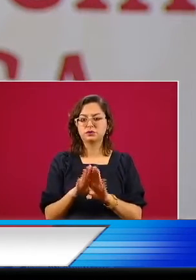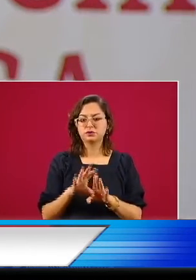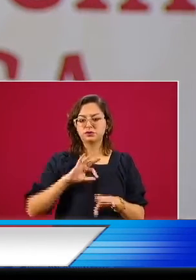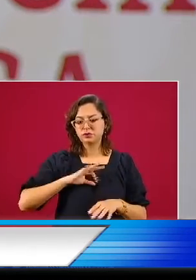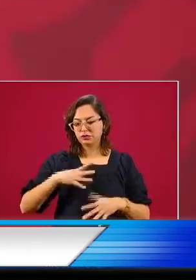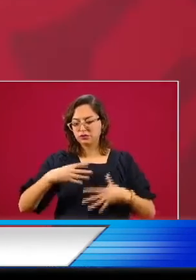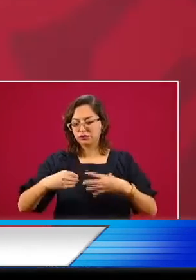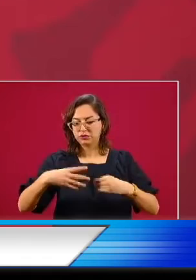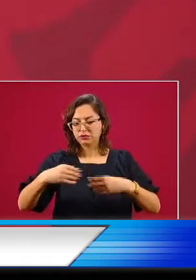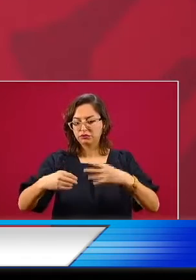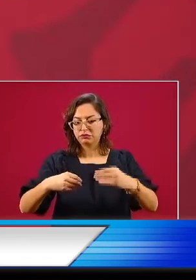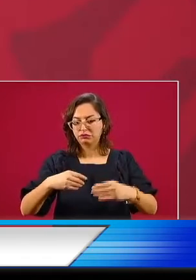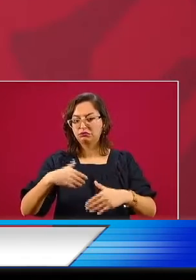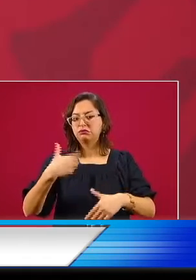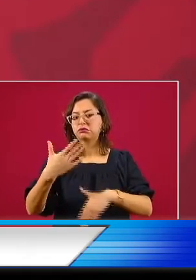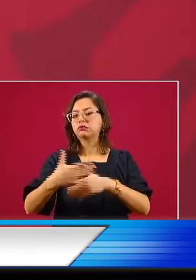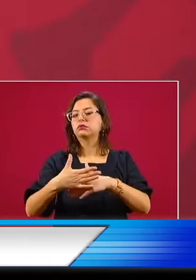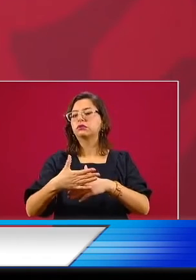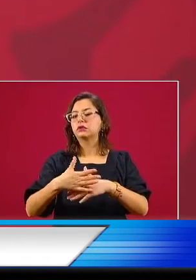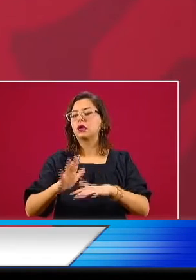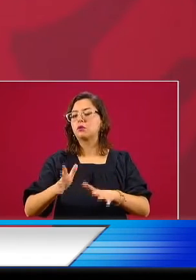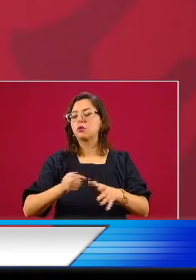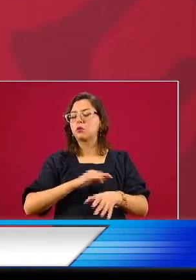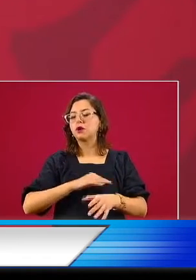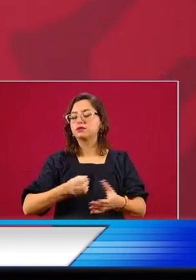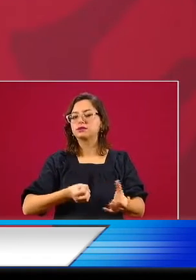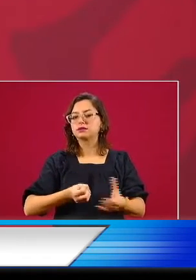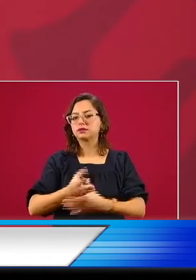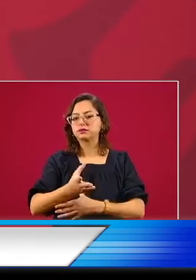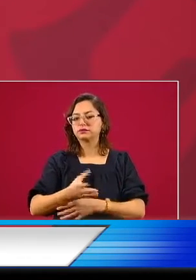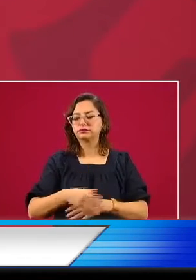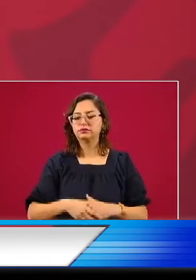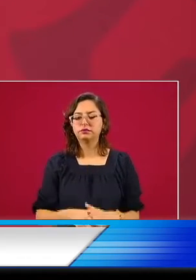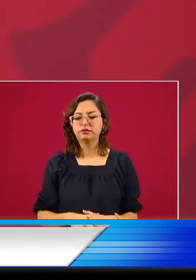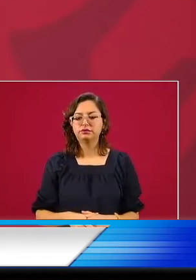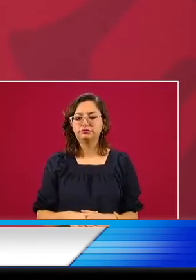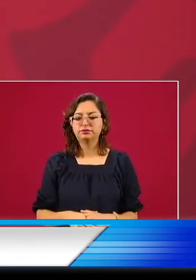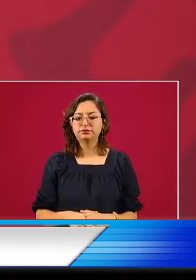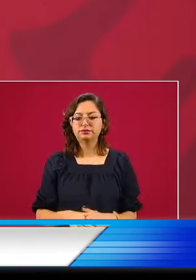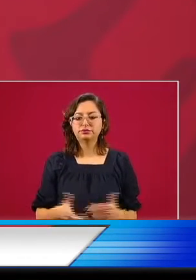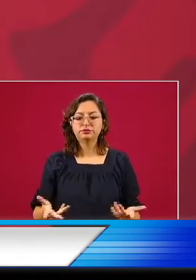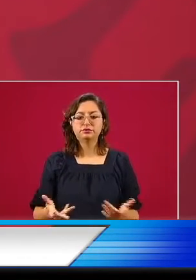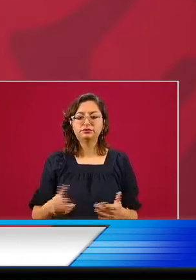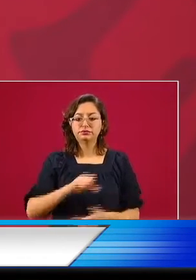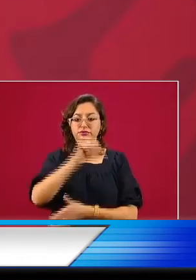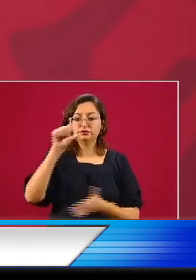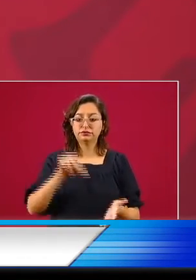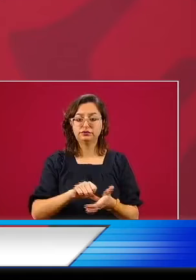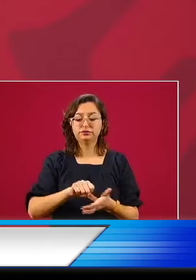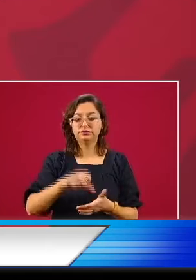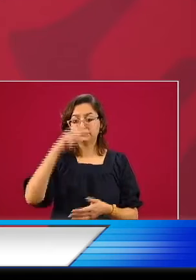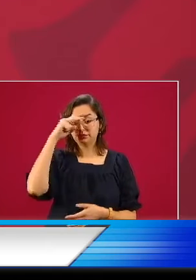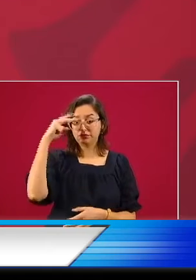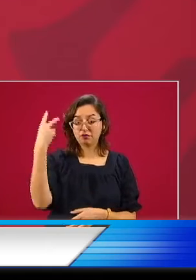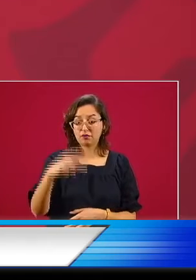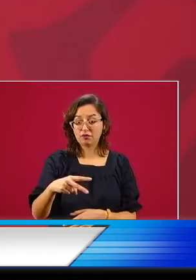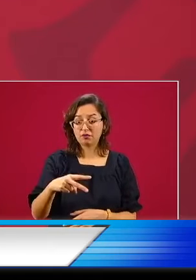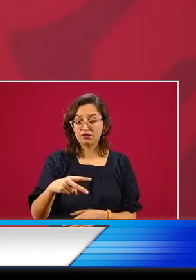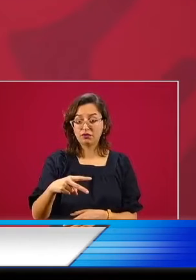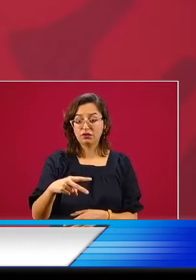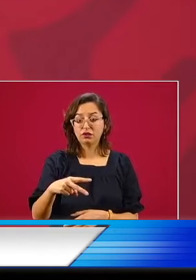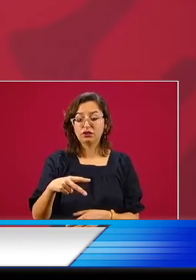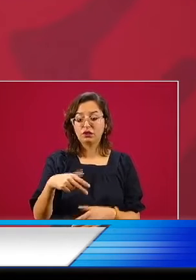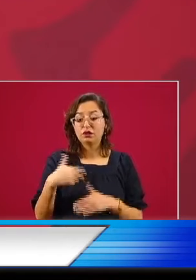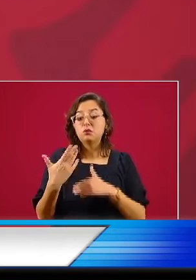virtual desde Palacio Nacional en una de sus conferencias para iniciar con los protocolos de esta importante obra. De igual forma menciona que de